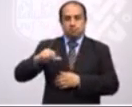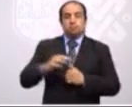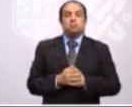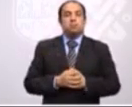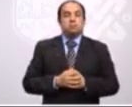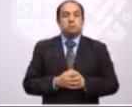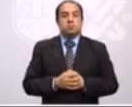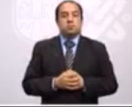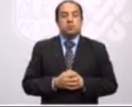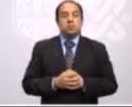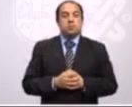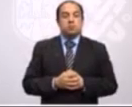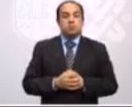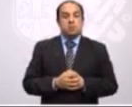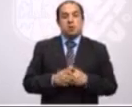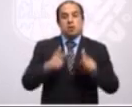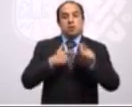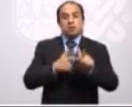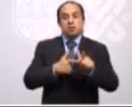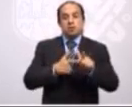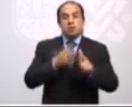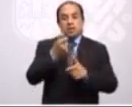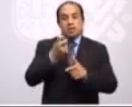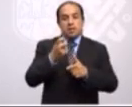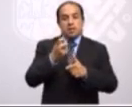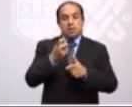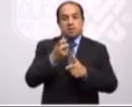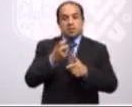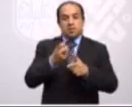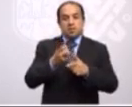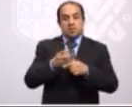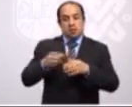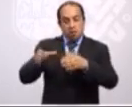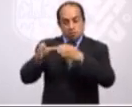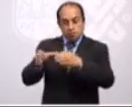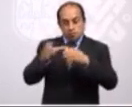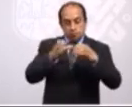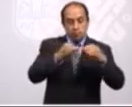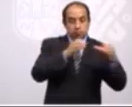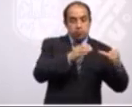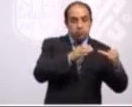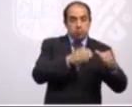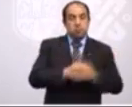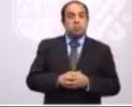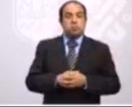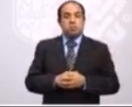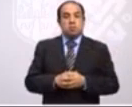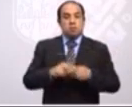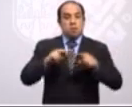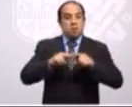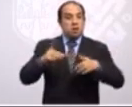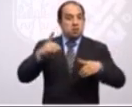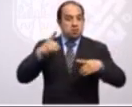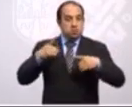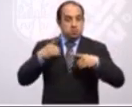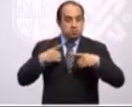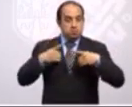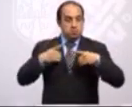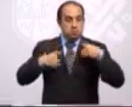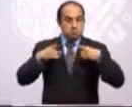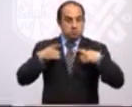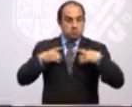Esta es más o menos la distribución del espacio del parque de diversiones. Y vamos adelante, por favor.